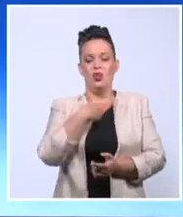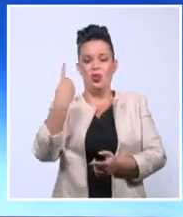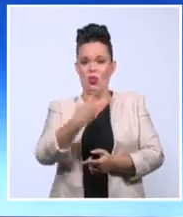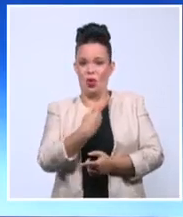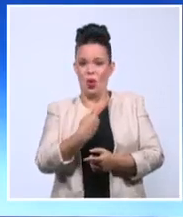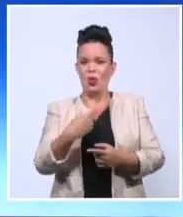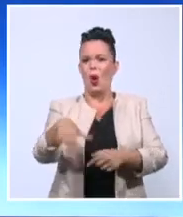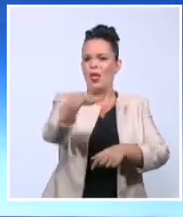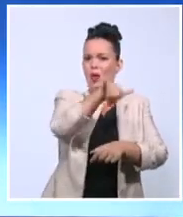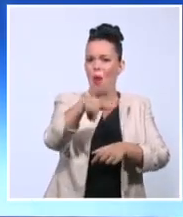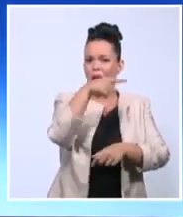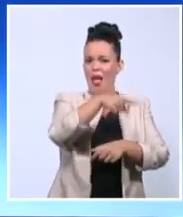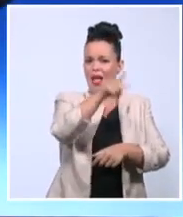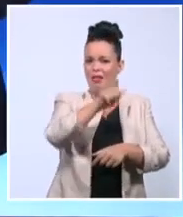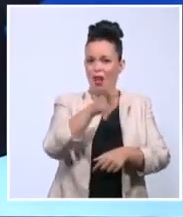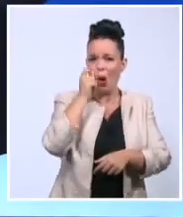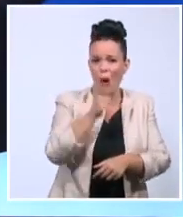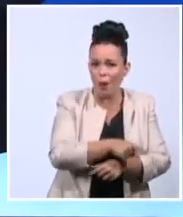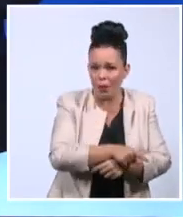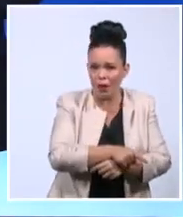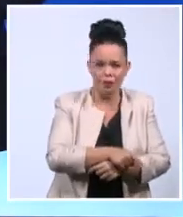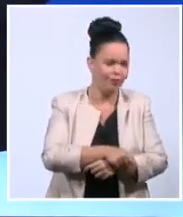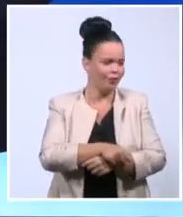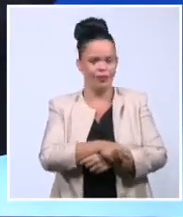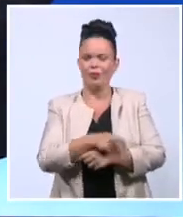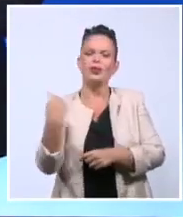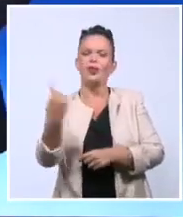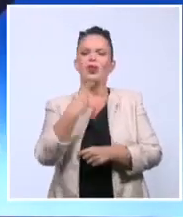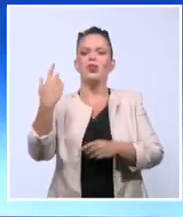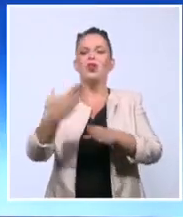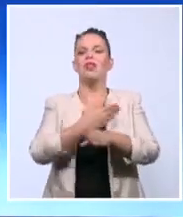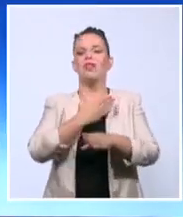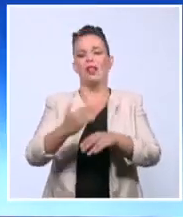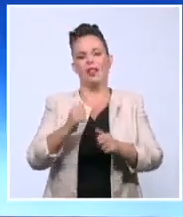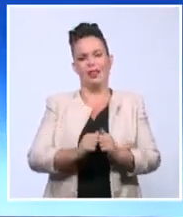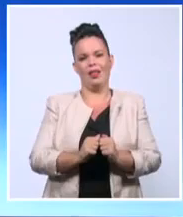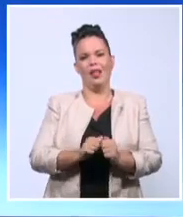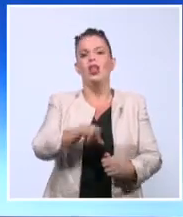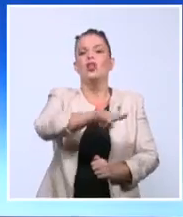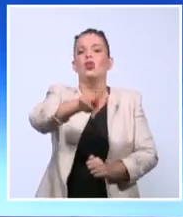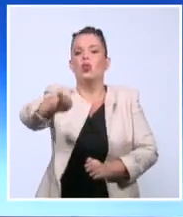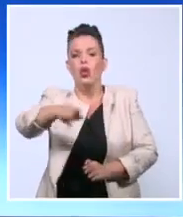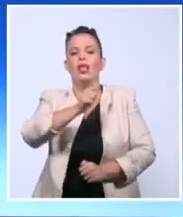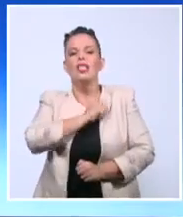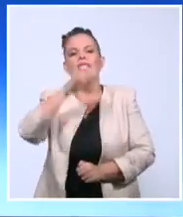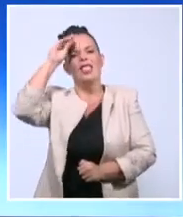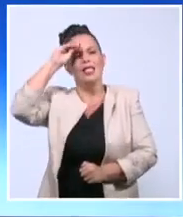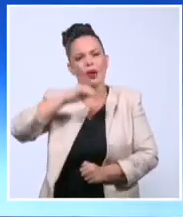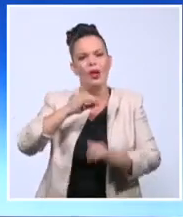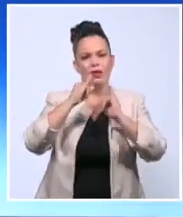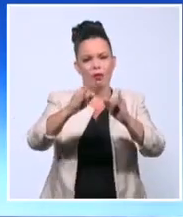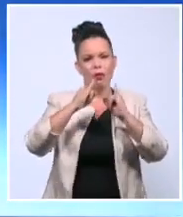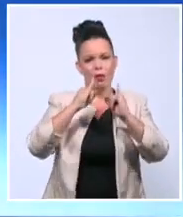nos sigue pidiendo más información de todas estas personas aquí estaremos y usted la tendrá buenas noches gracias